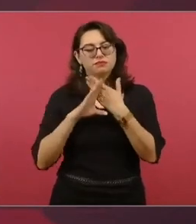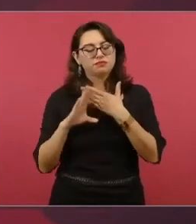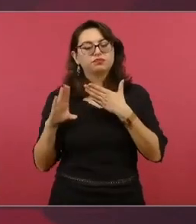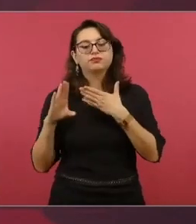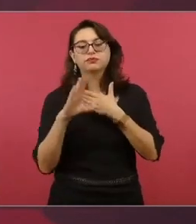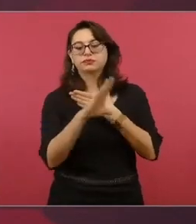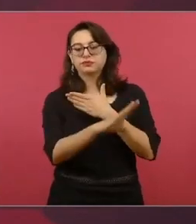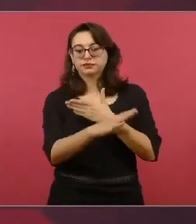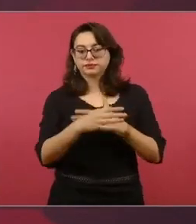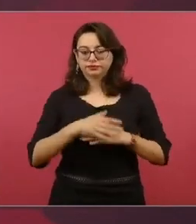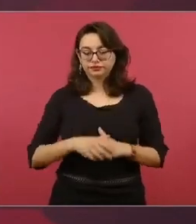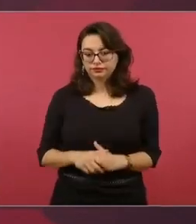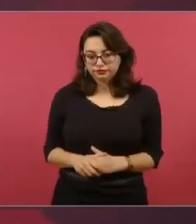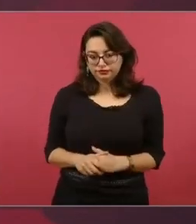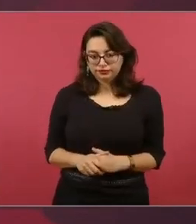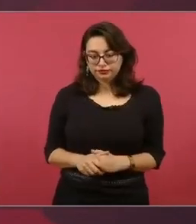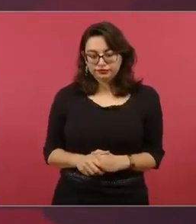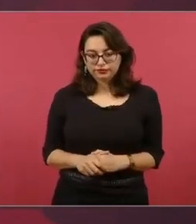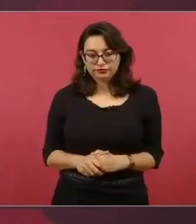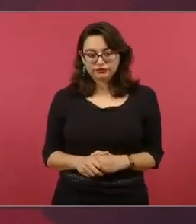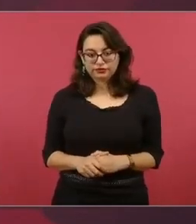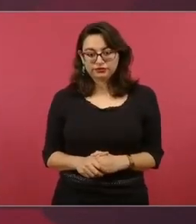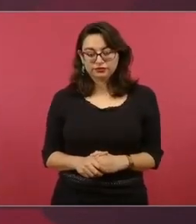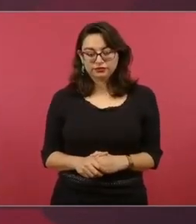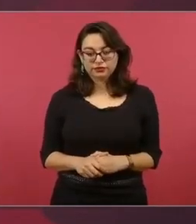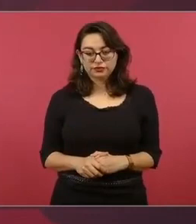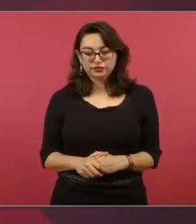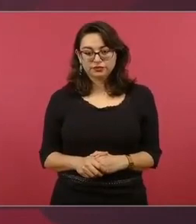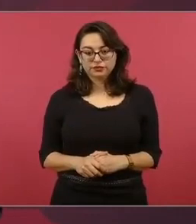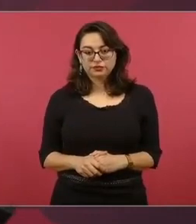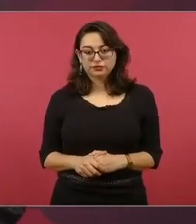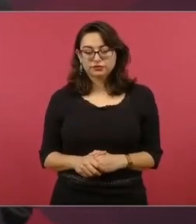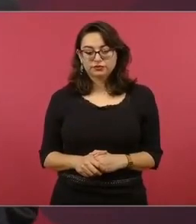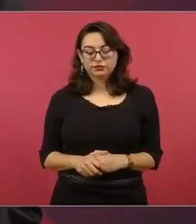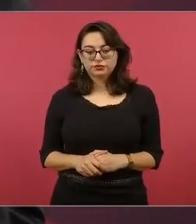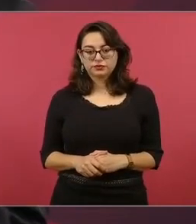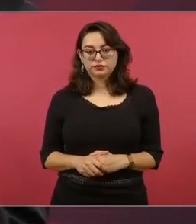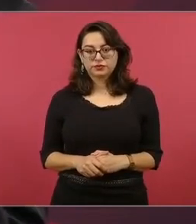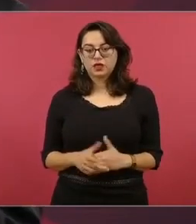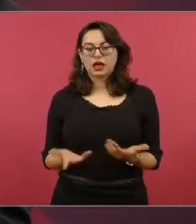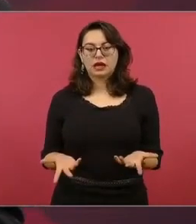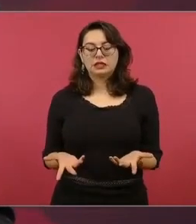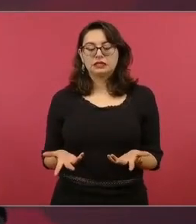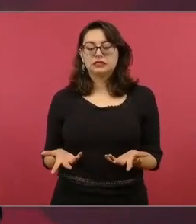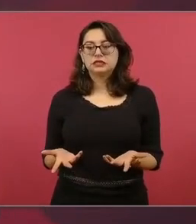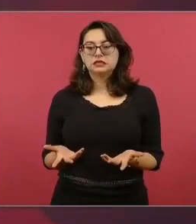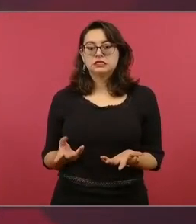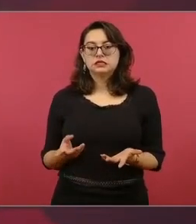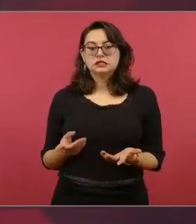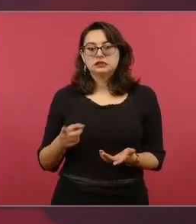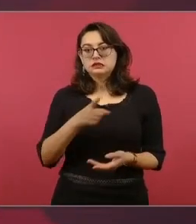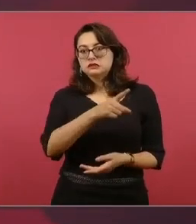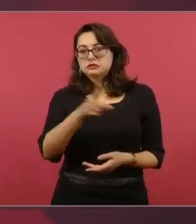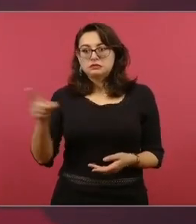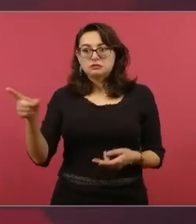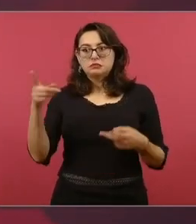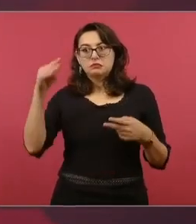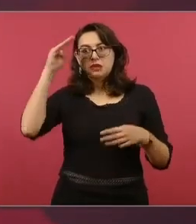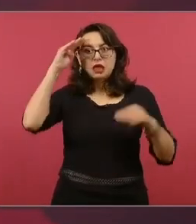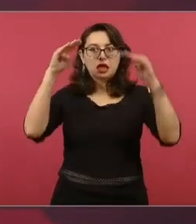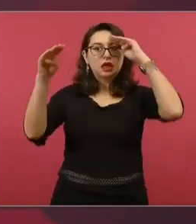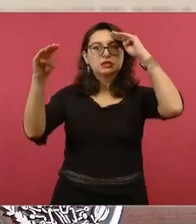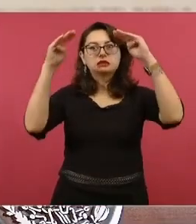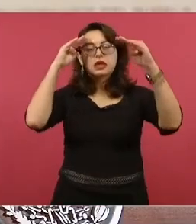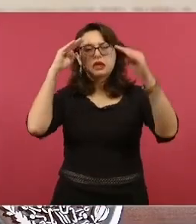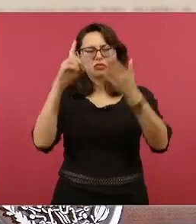es algo bueno y que